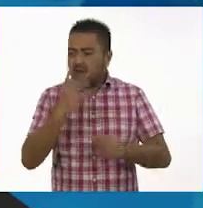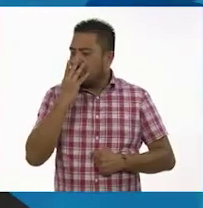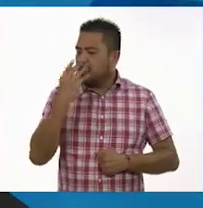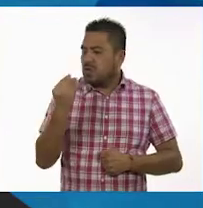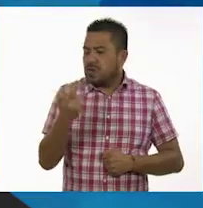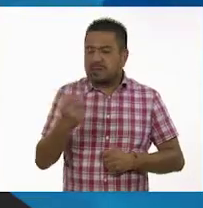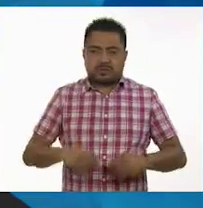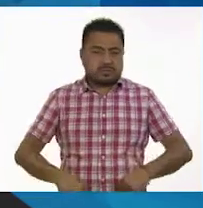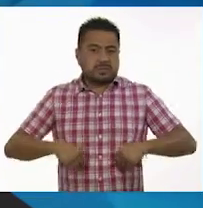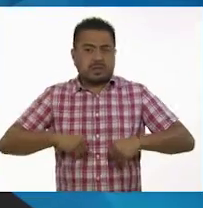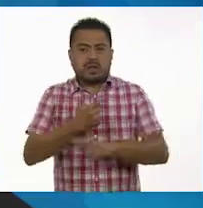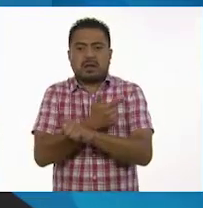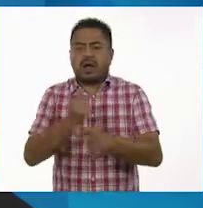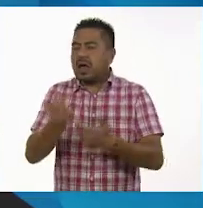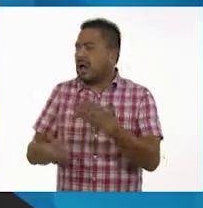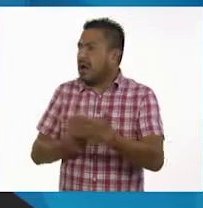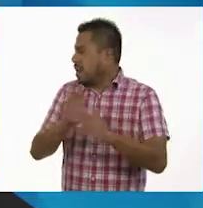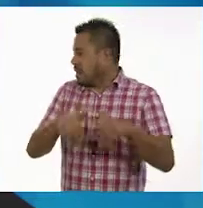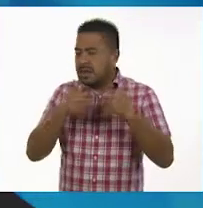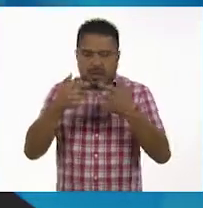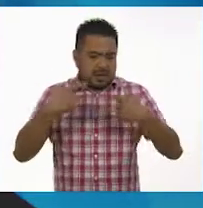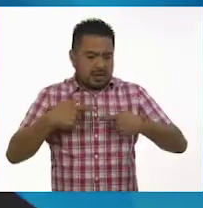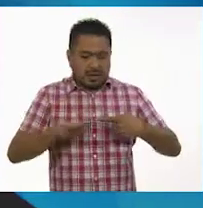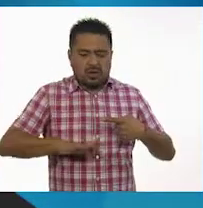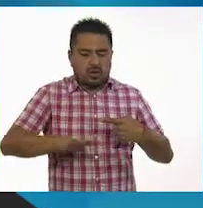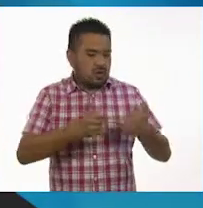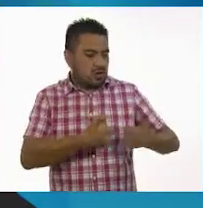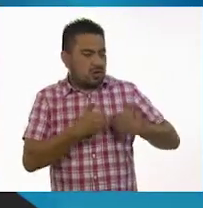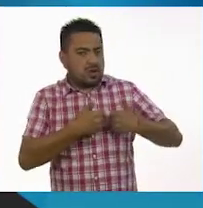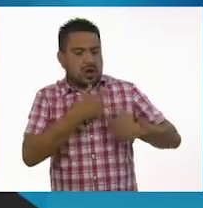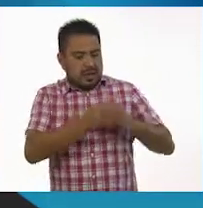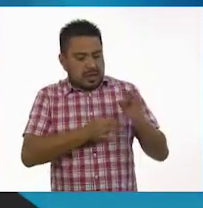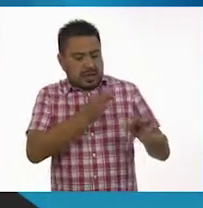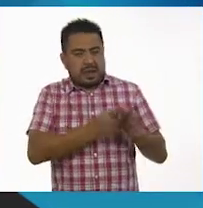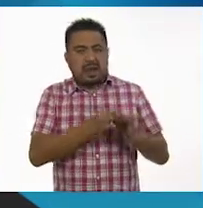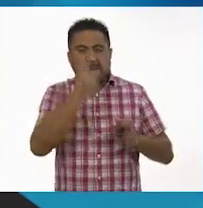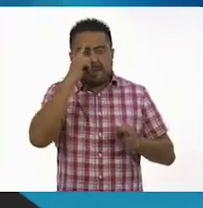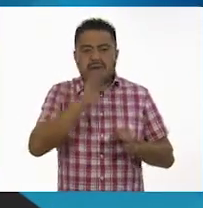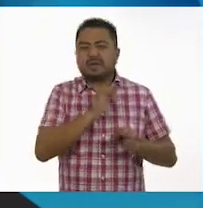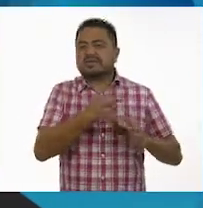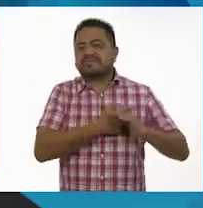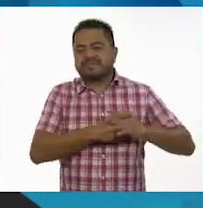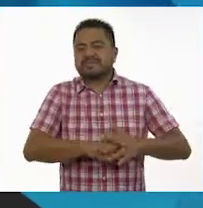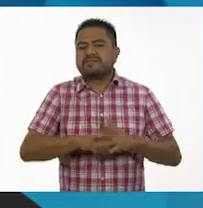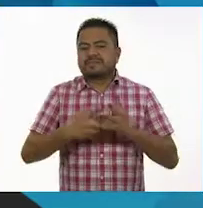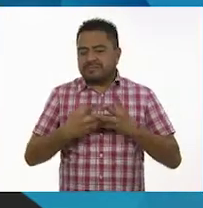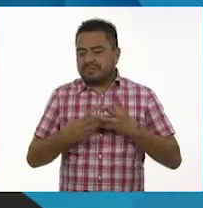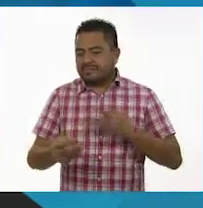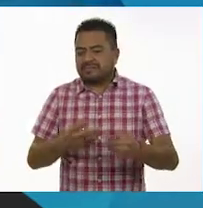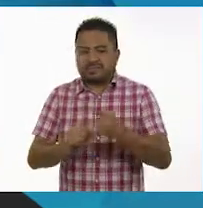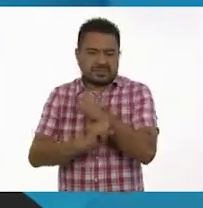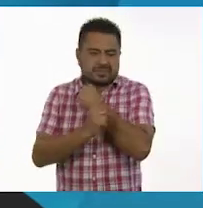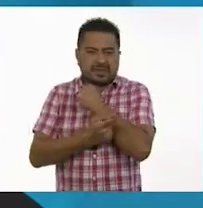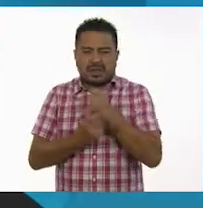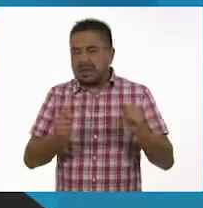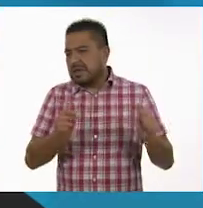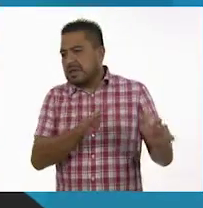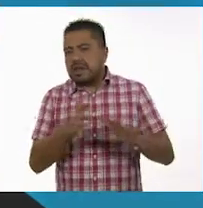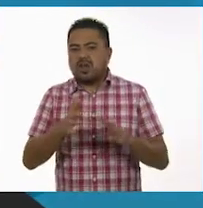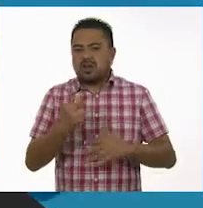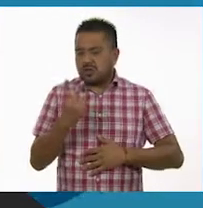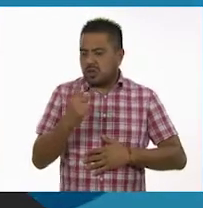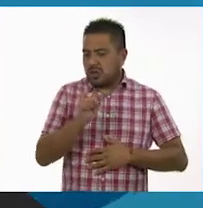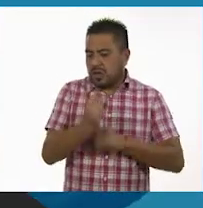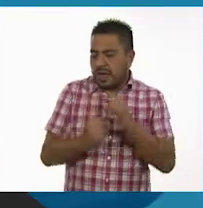que viven en libertad, los individuos jóvenes están listos para comenzar a reproducirse alrededor de los